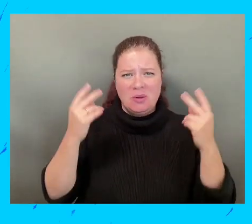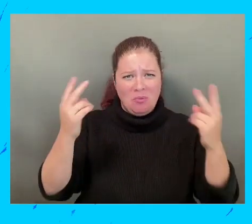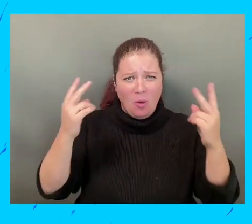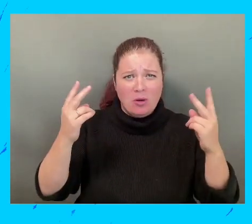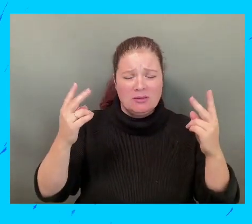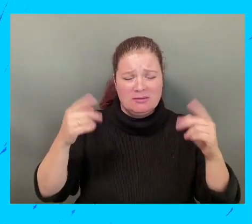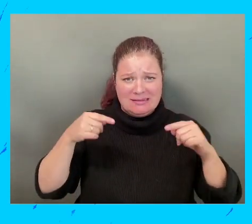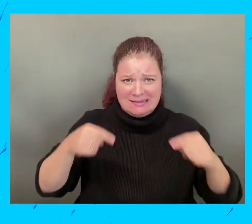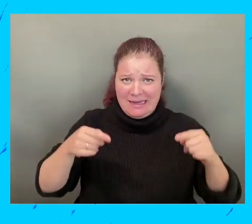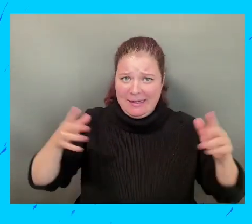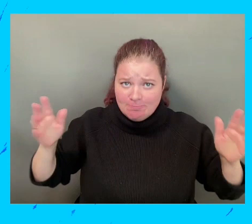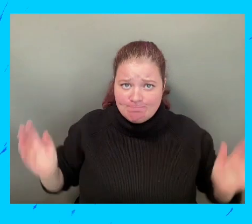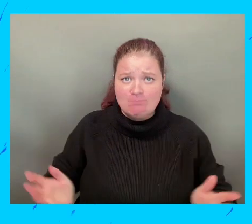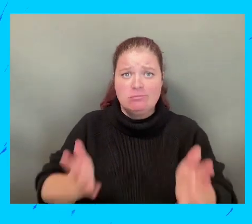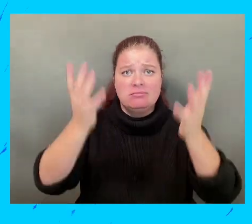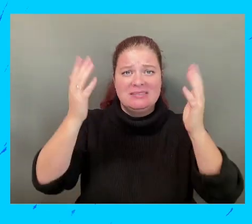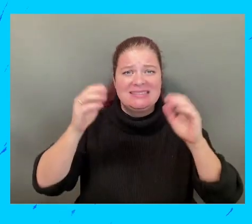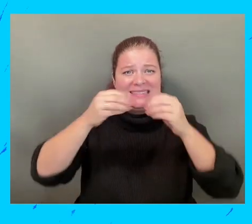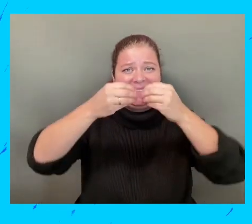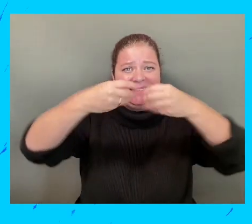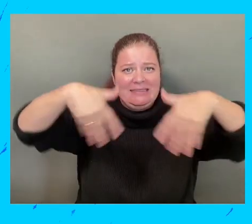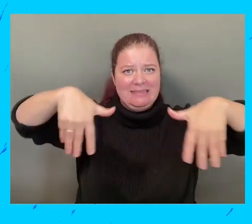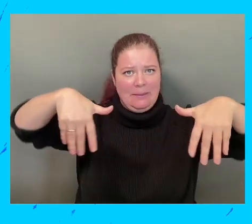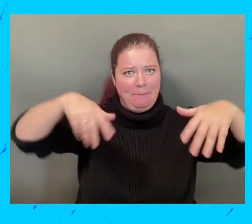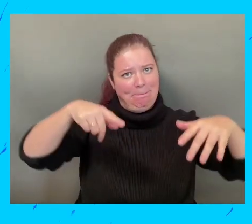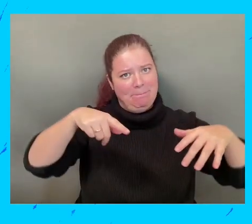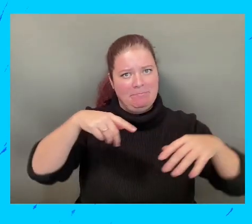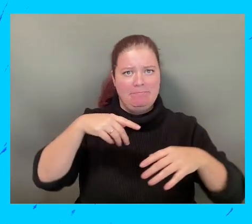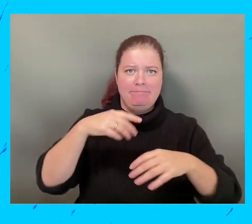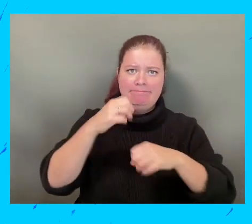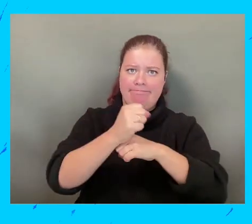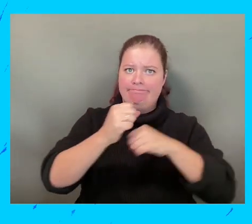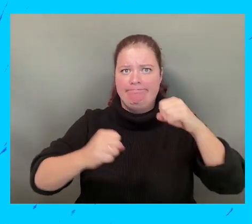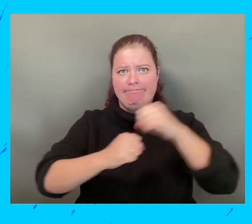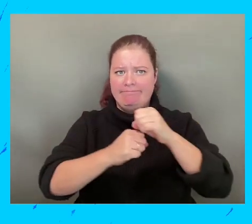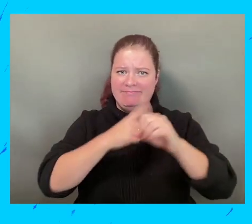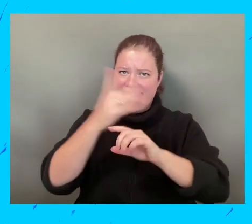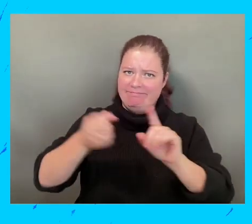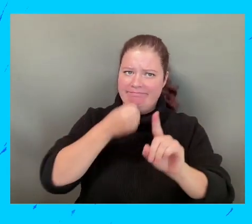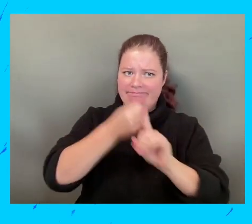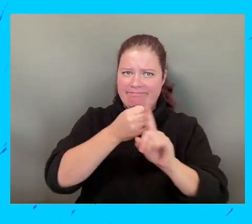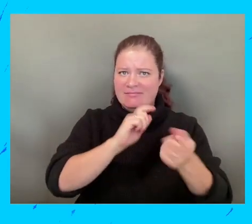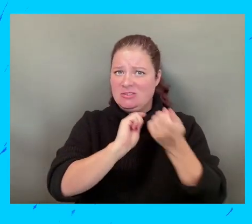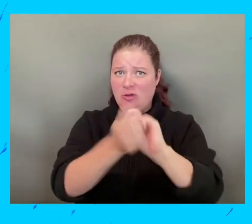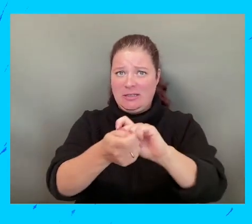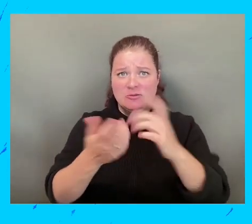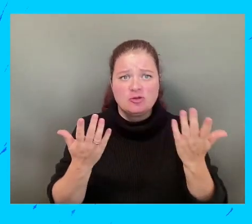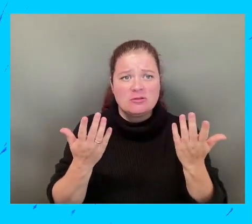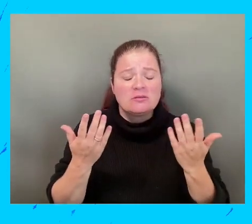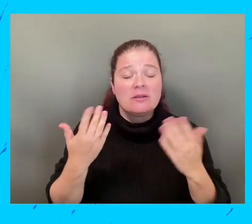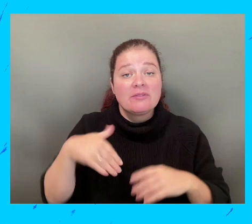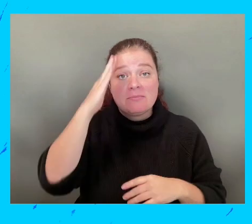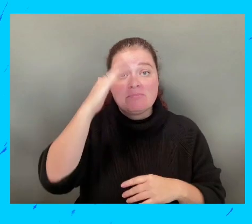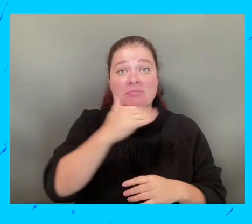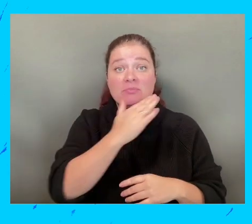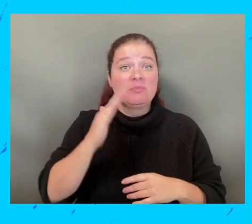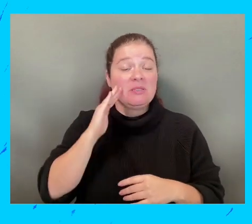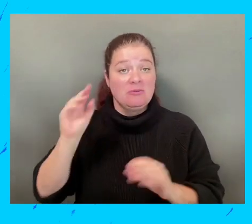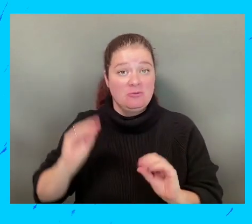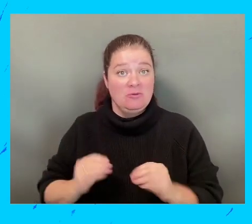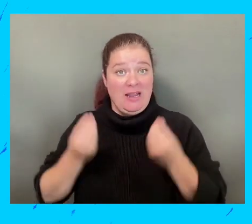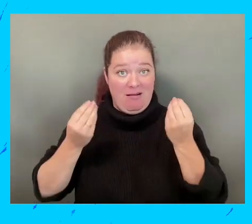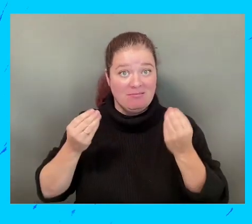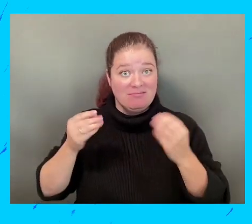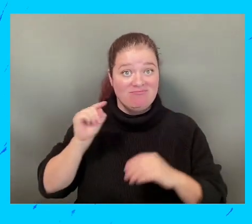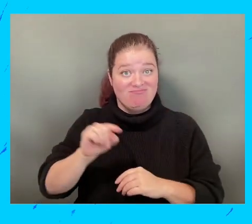generaciones existe una gran oportunidad para que realmente cambien el sistema y también